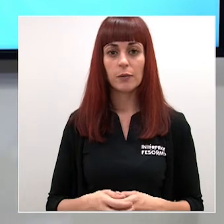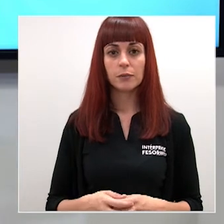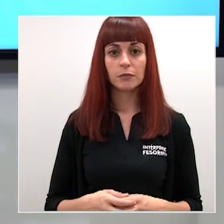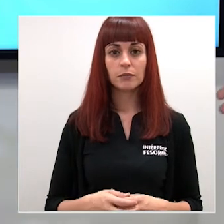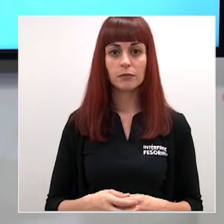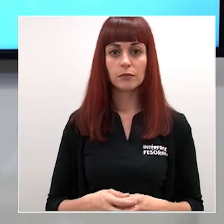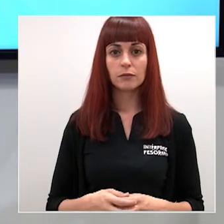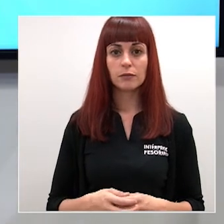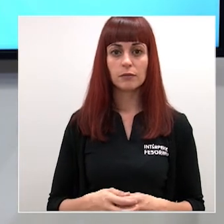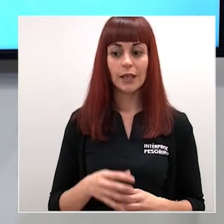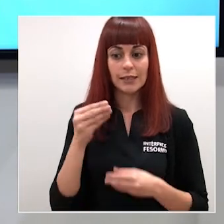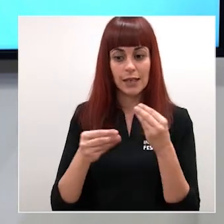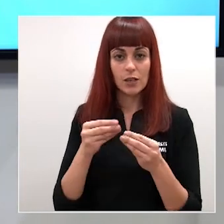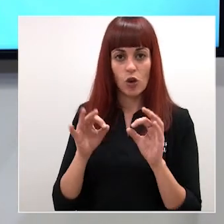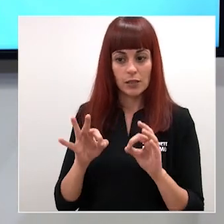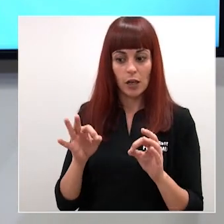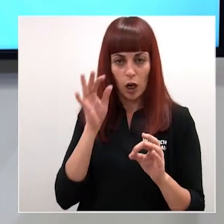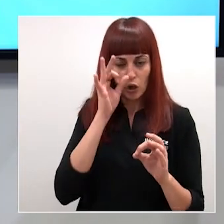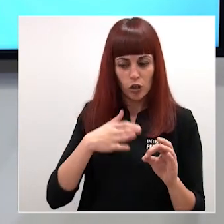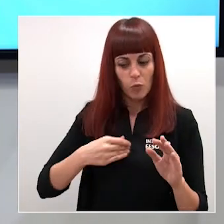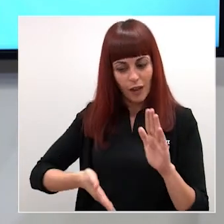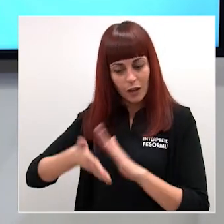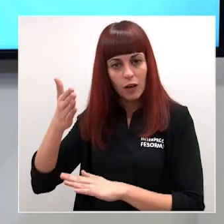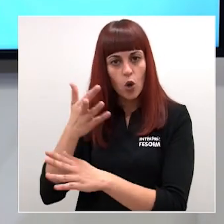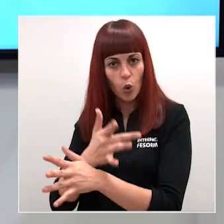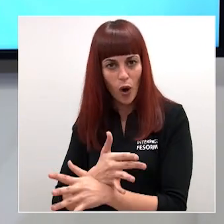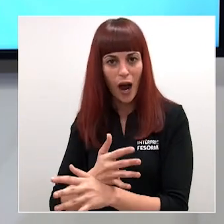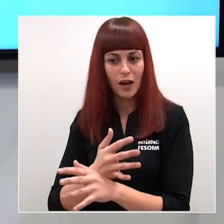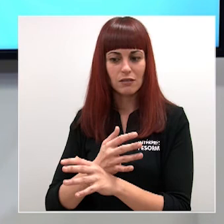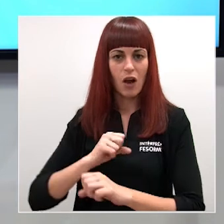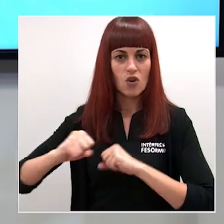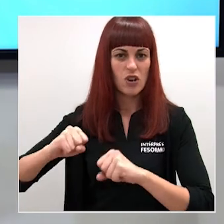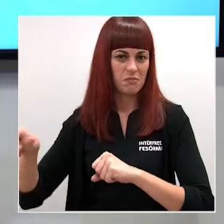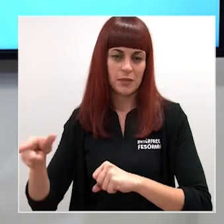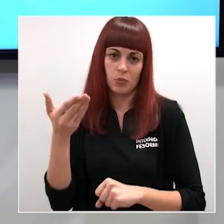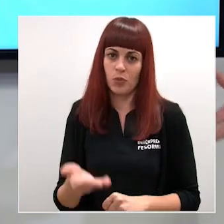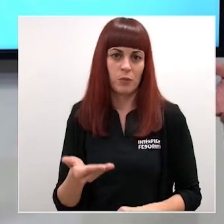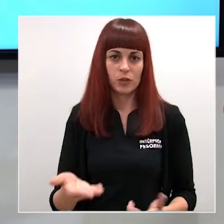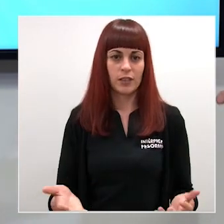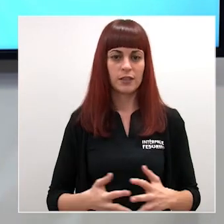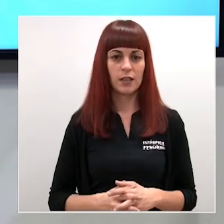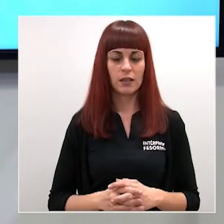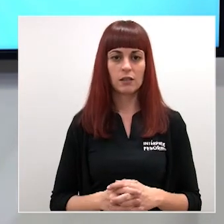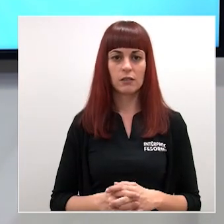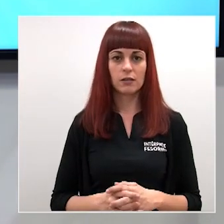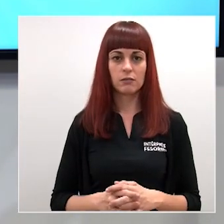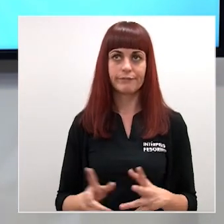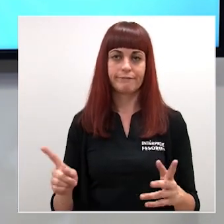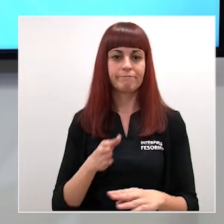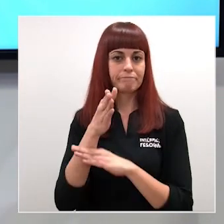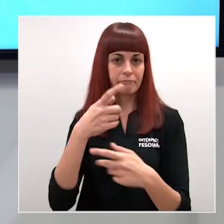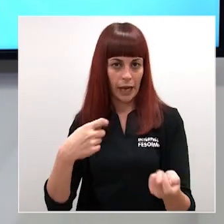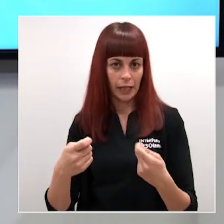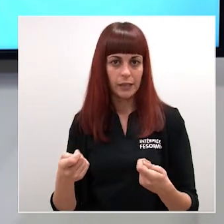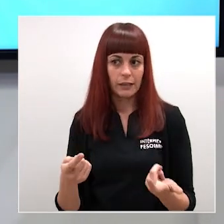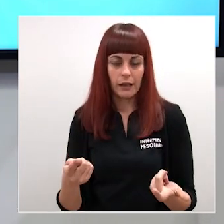se haya perfilado de esta manera que los niños puedan jugar y que puedan correr porque creo que para ellos es vital y no ir a establecimientos o sea creo